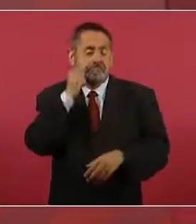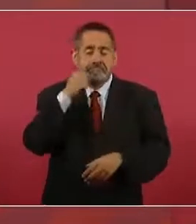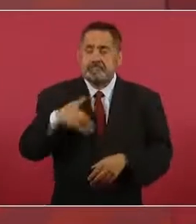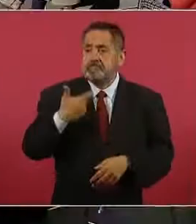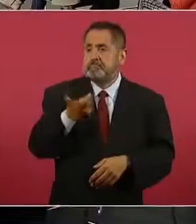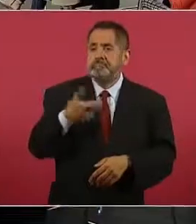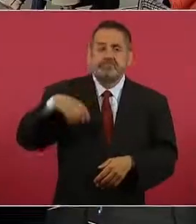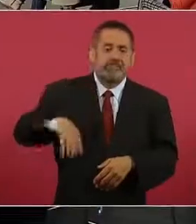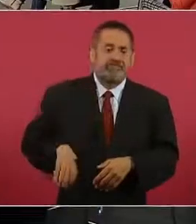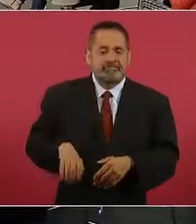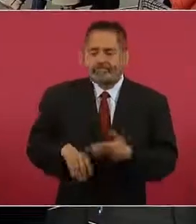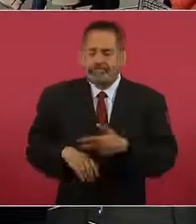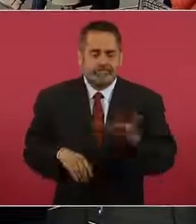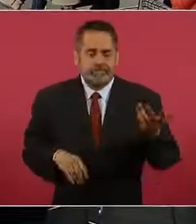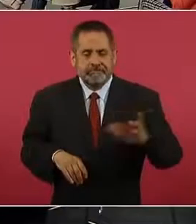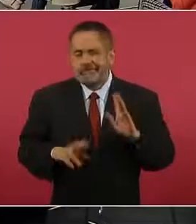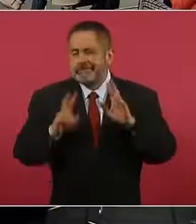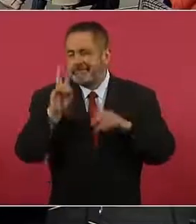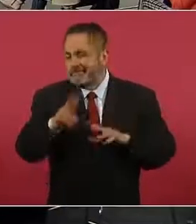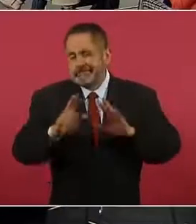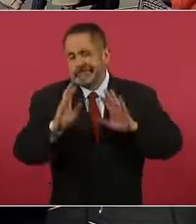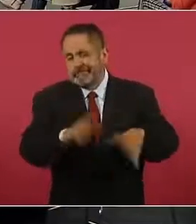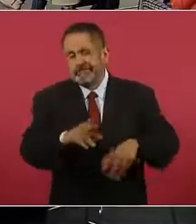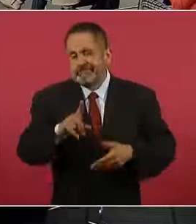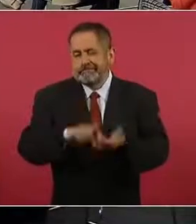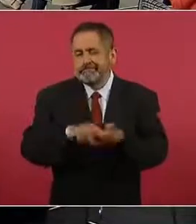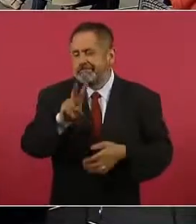porque no les interesaba,